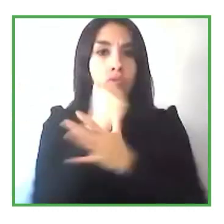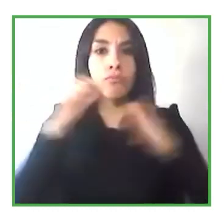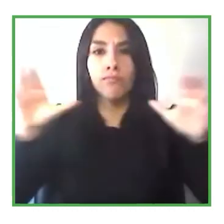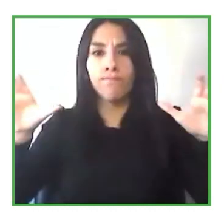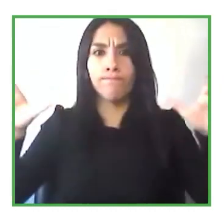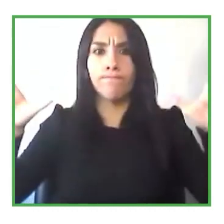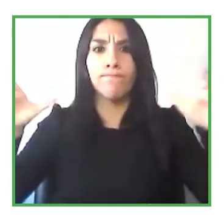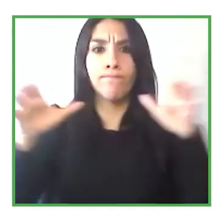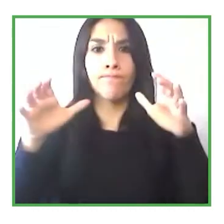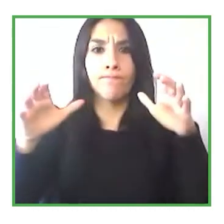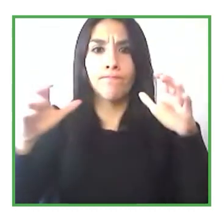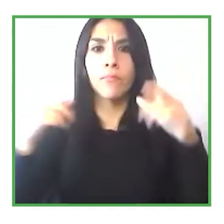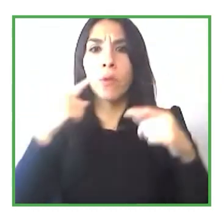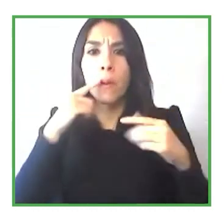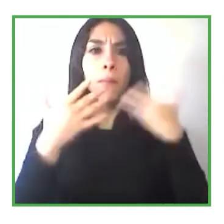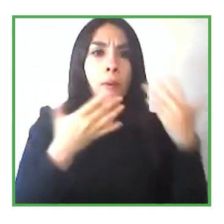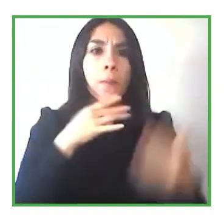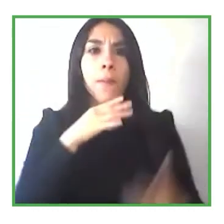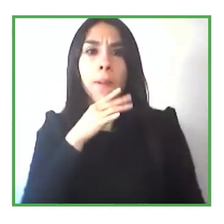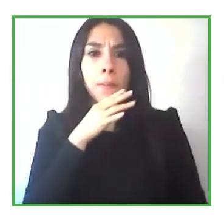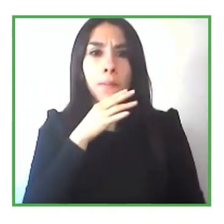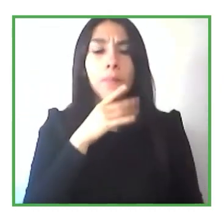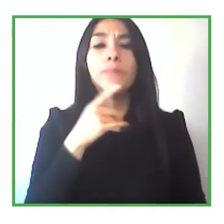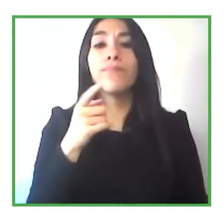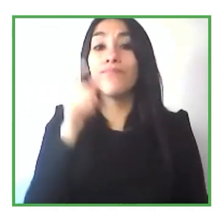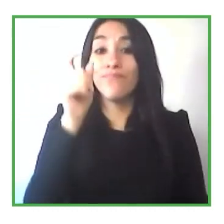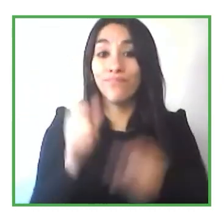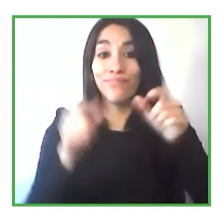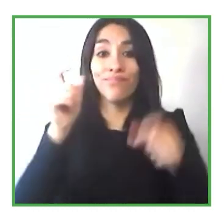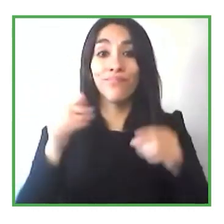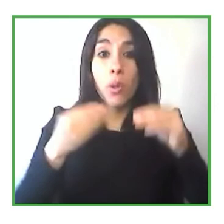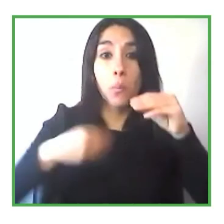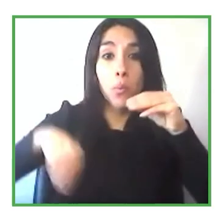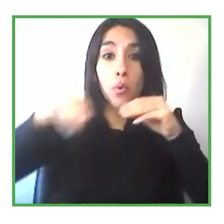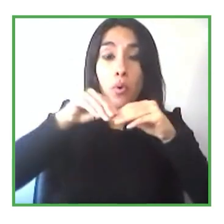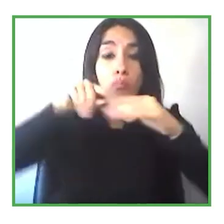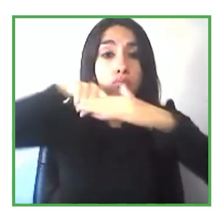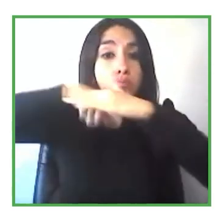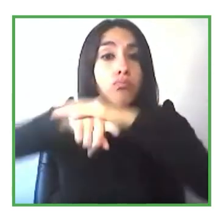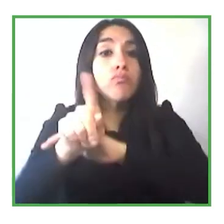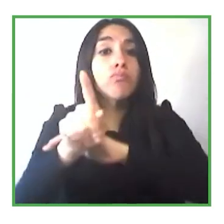más acceso a estos trabajos que están en aumento gracias